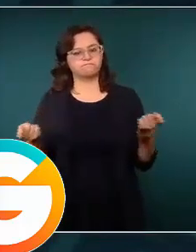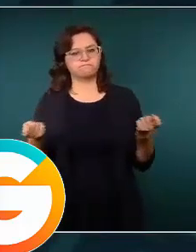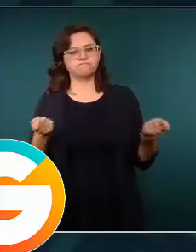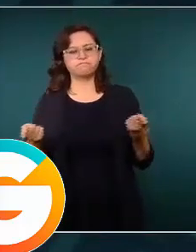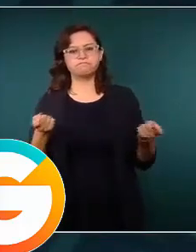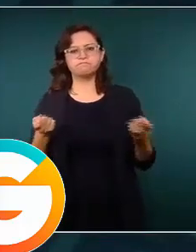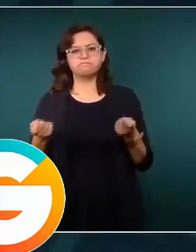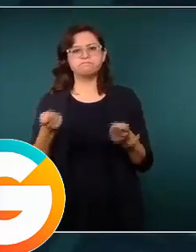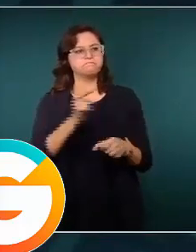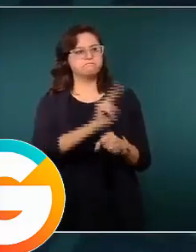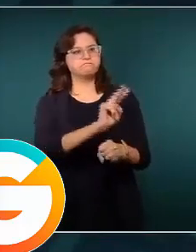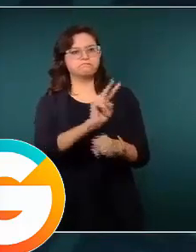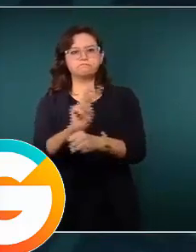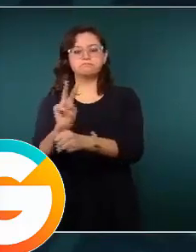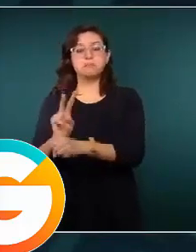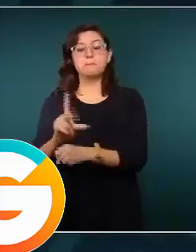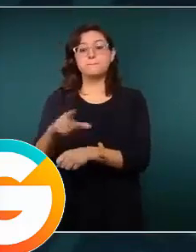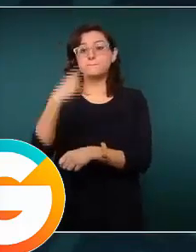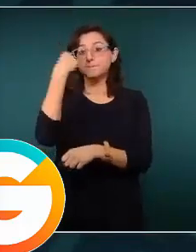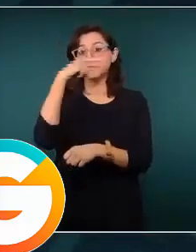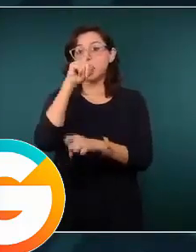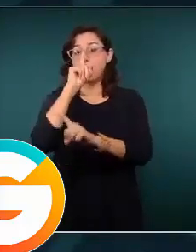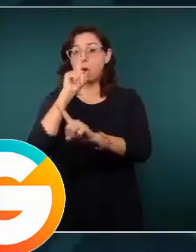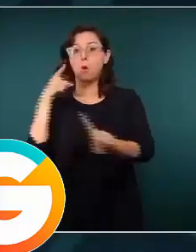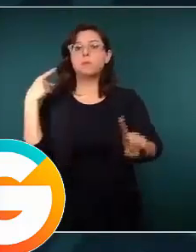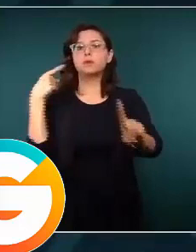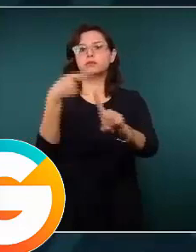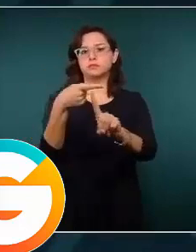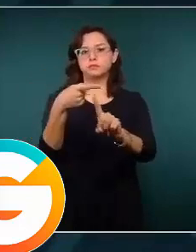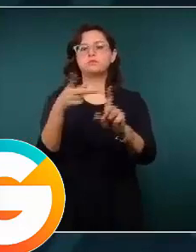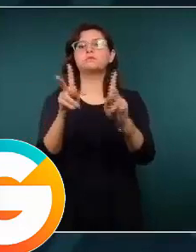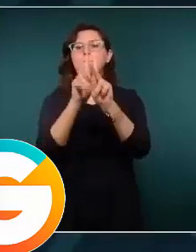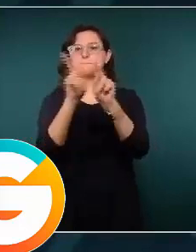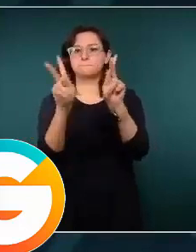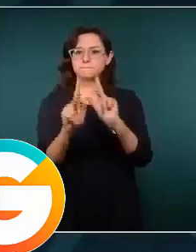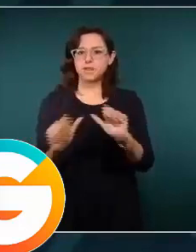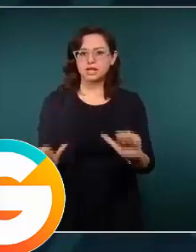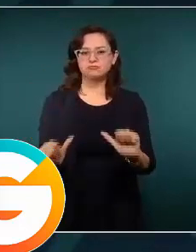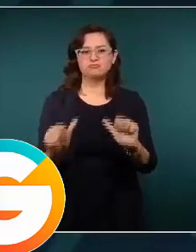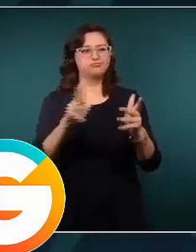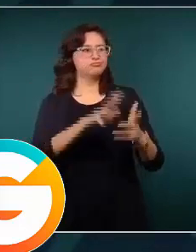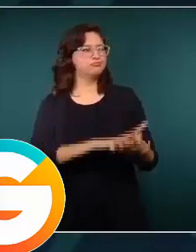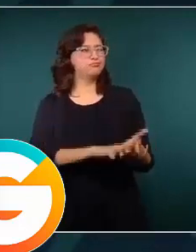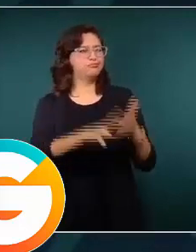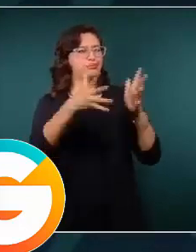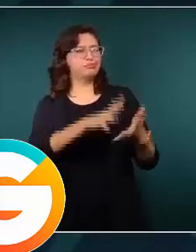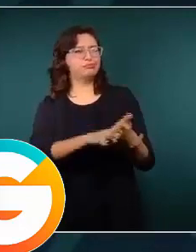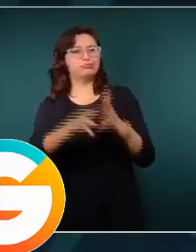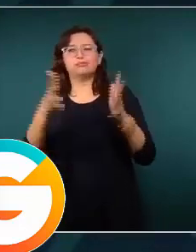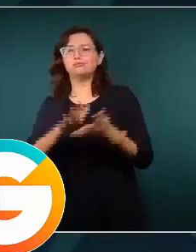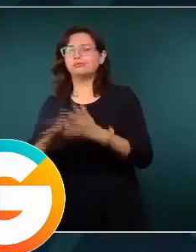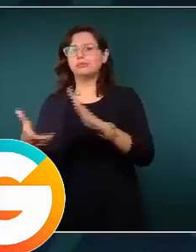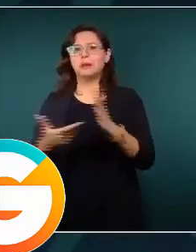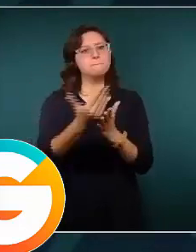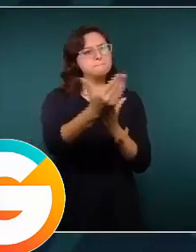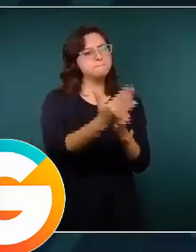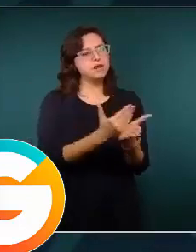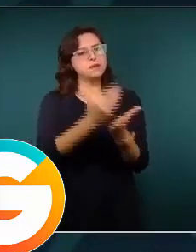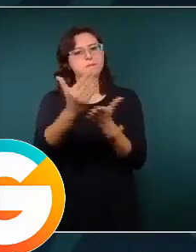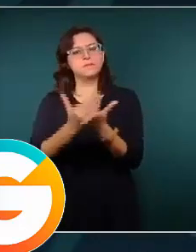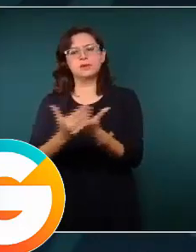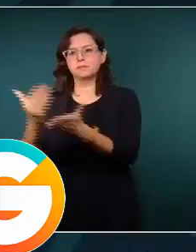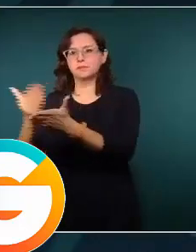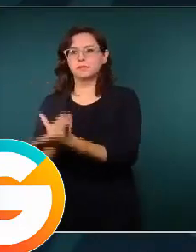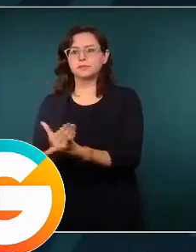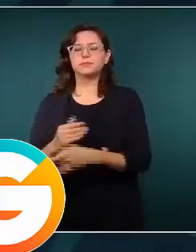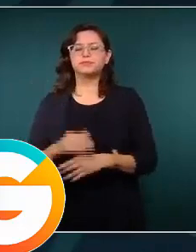propósito de conseguir la paz, de reducir la incidencia delictiva. De